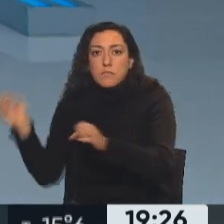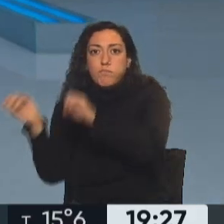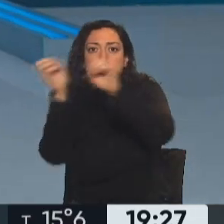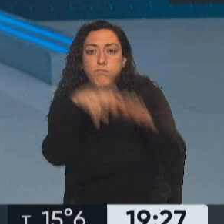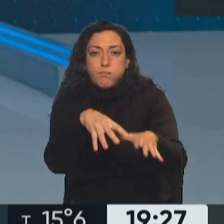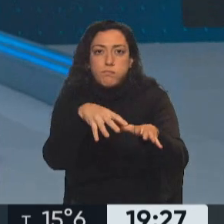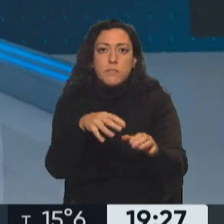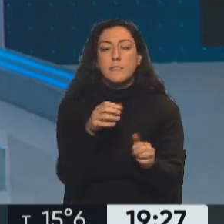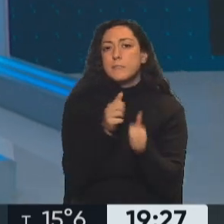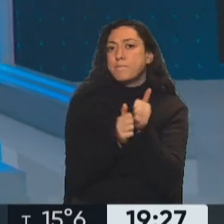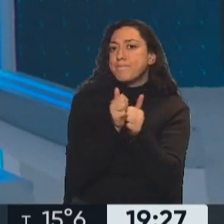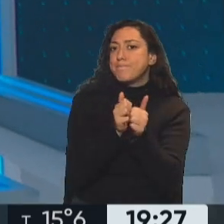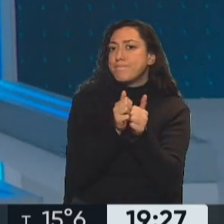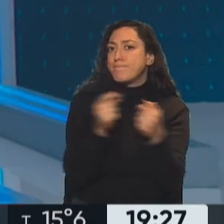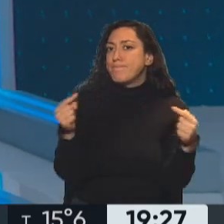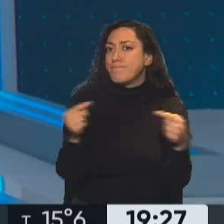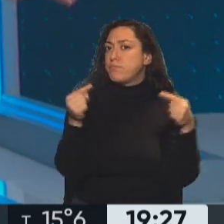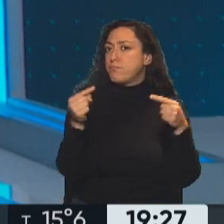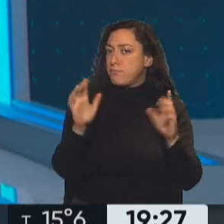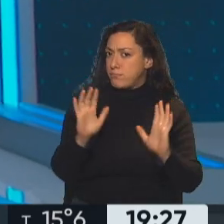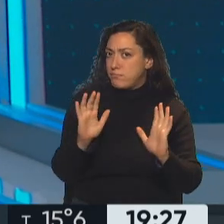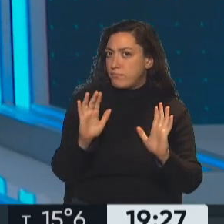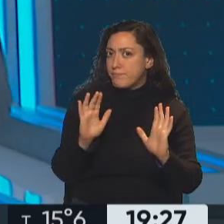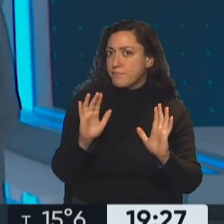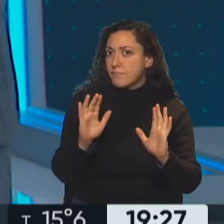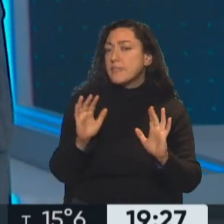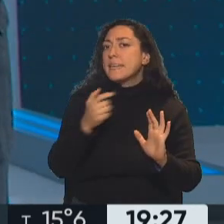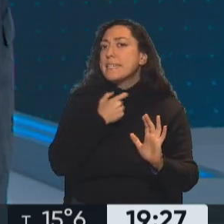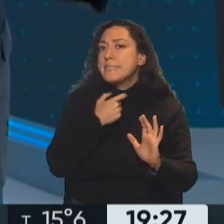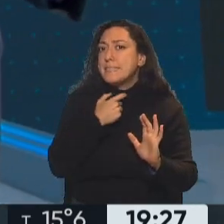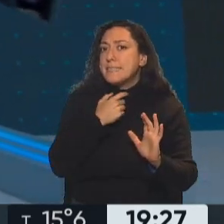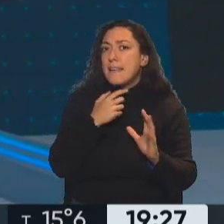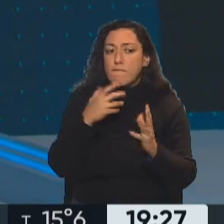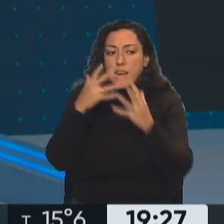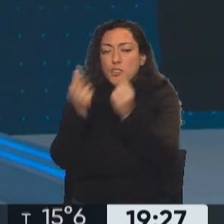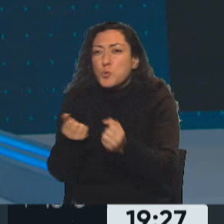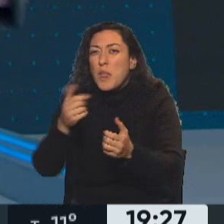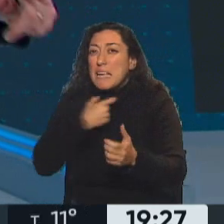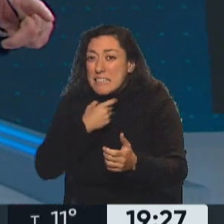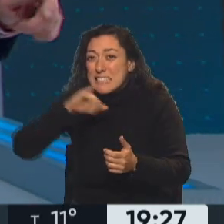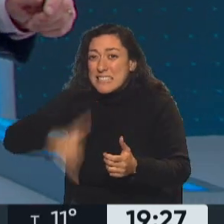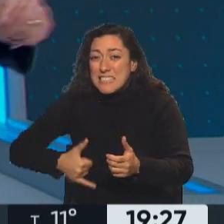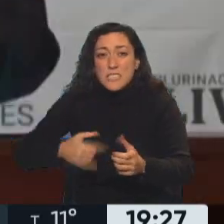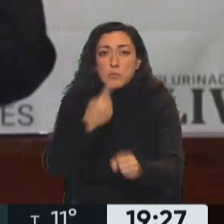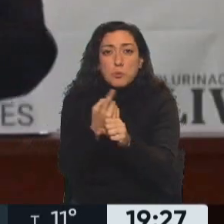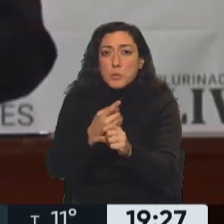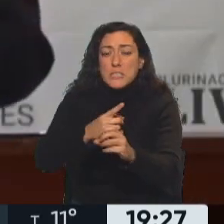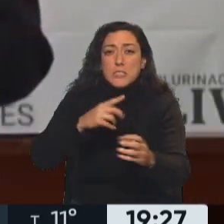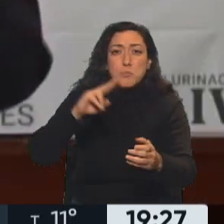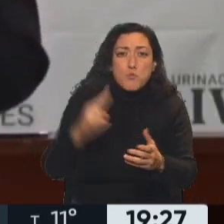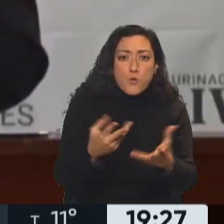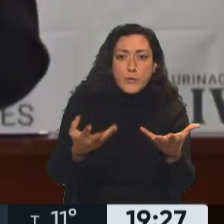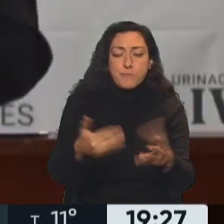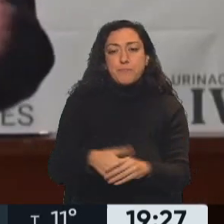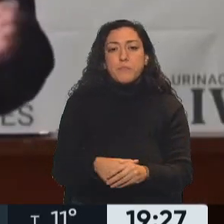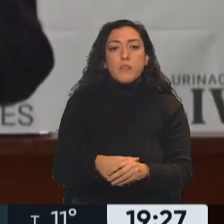contradictorias. Quisieron, no pudieron, el hombre murió. Dame la nota, a ver. Estuvo